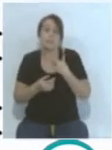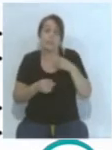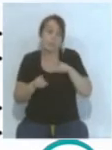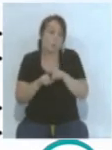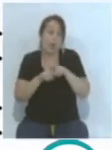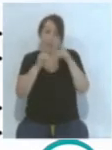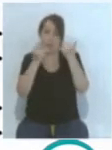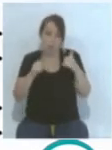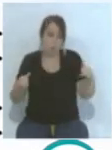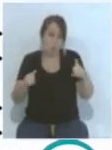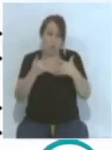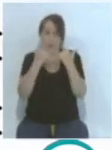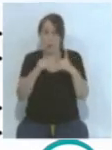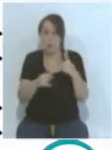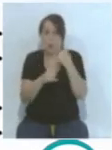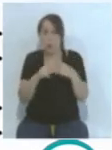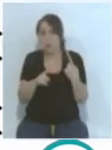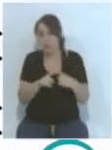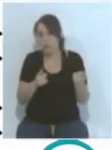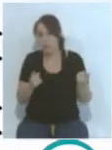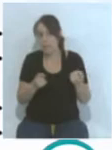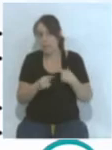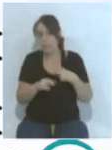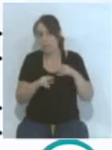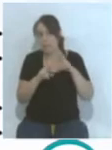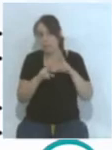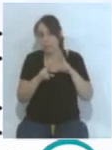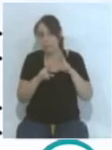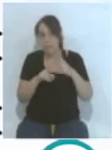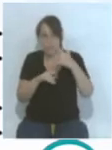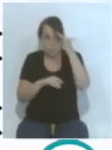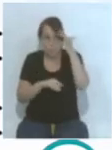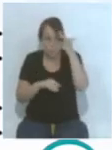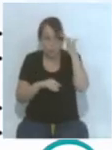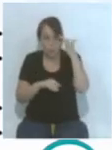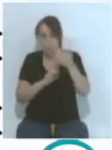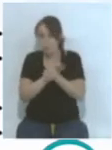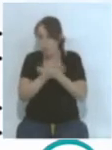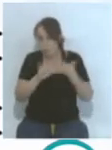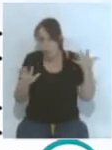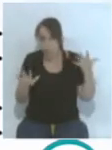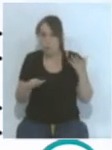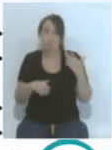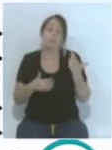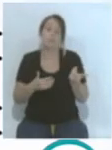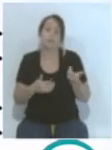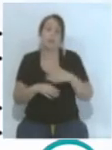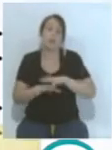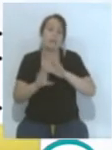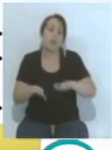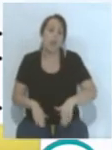celebración. La celebración, pues una cosa que tan esperado, con tanta ilusión después de tanto tiempo, pues ha quedado